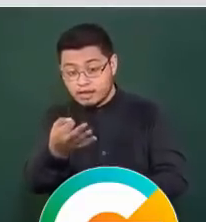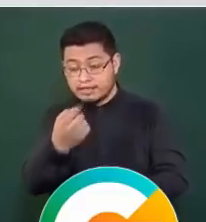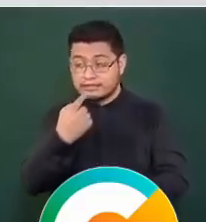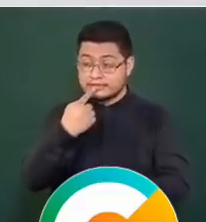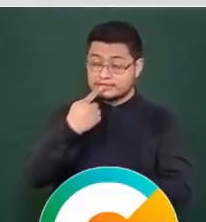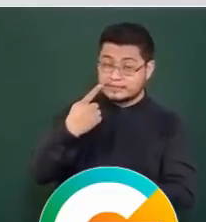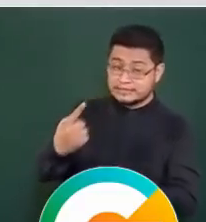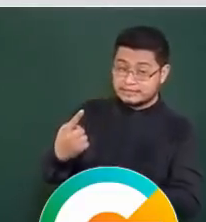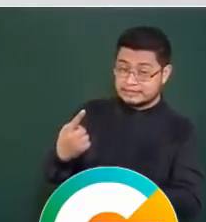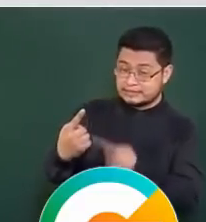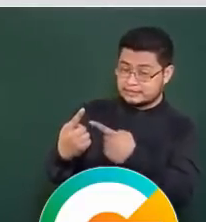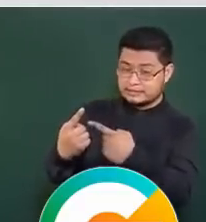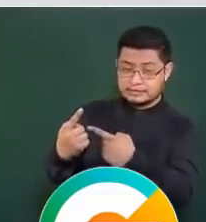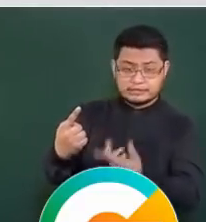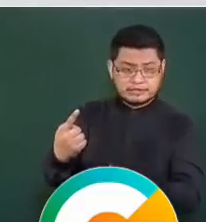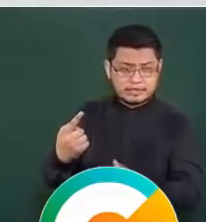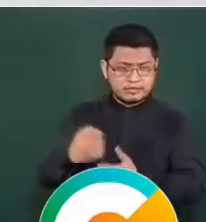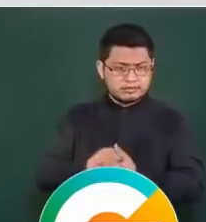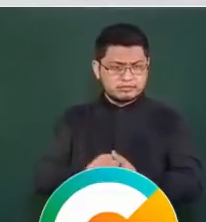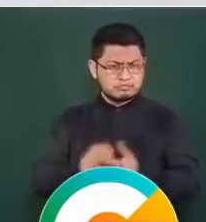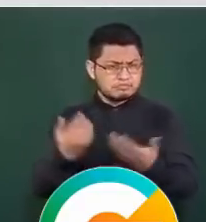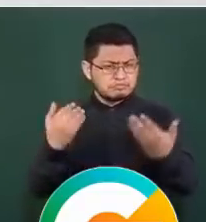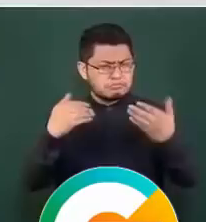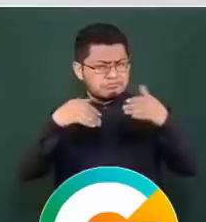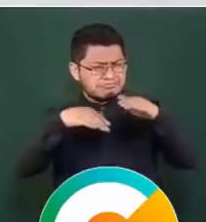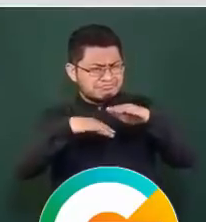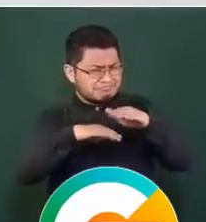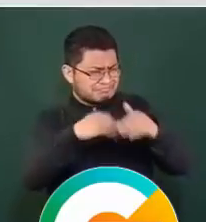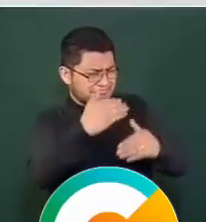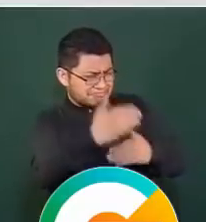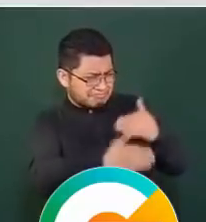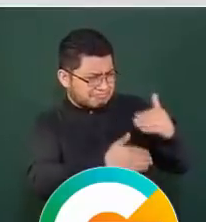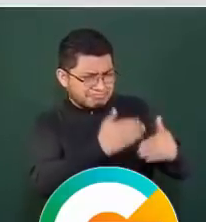sobre su proceso,